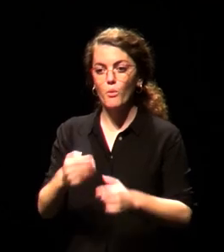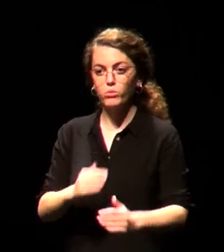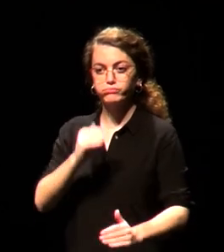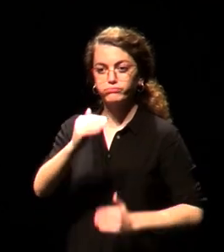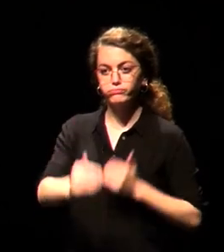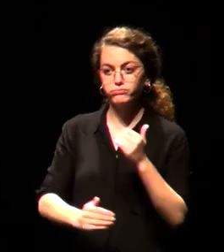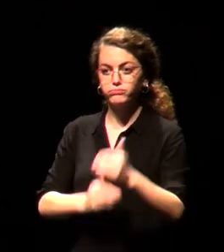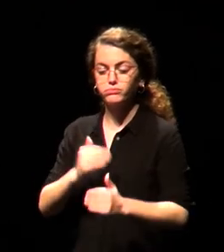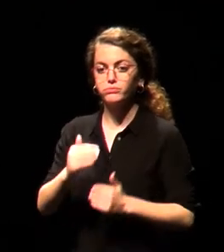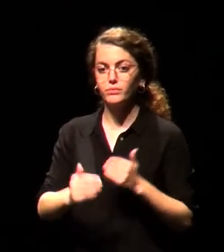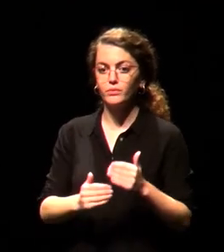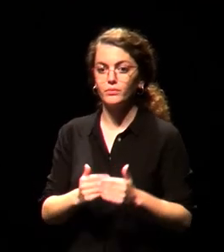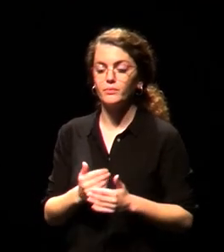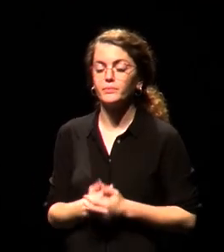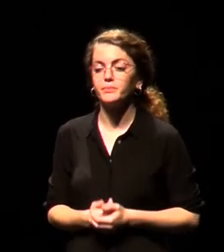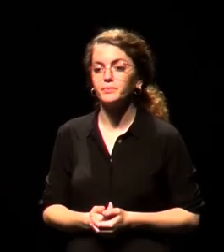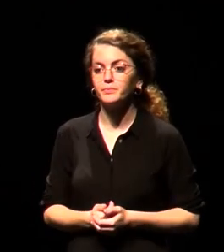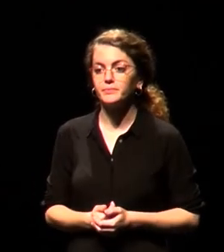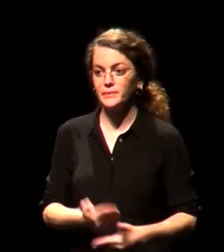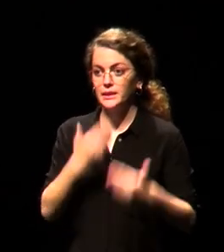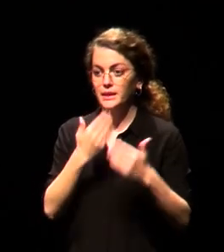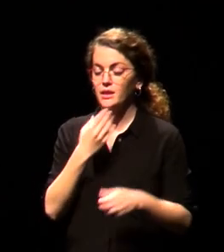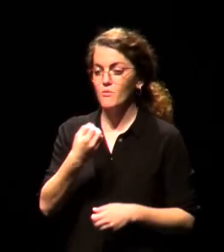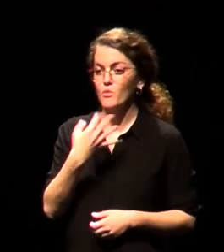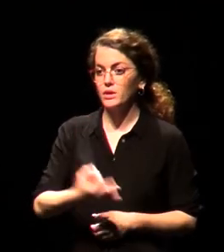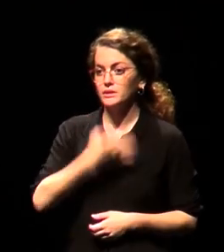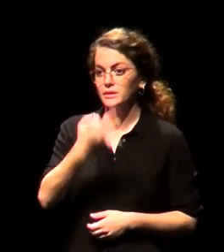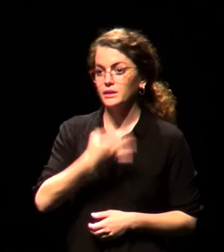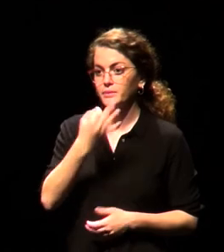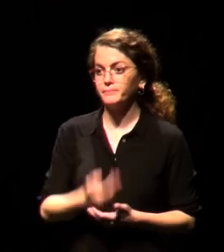plataforma estupenda para conseguirlo. Gracias y buenas tardes.